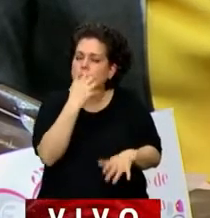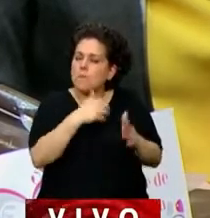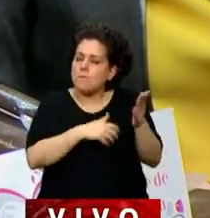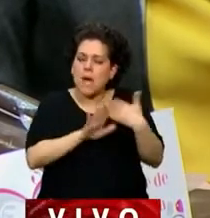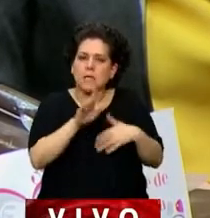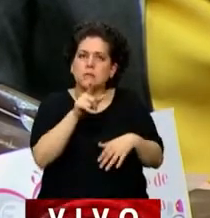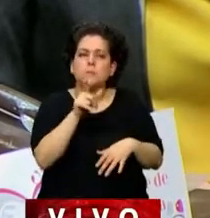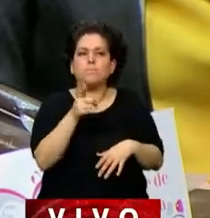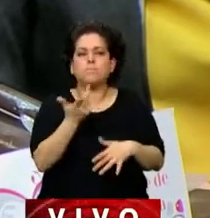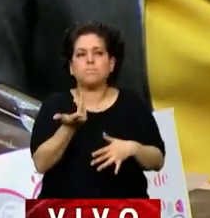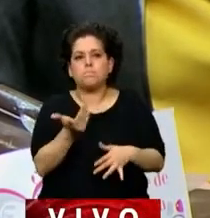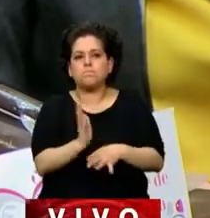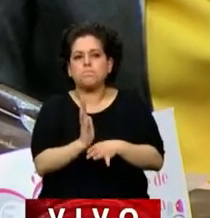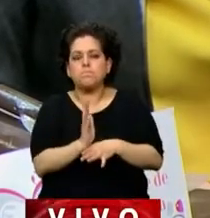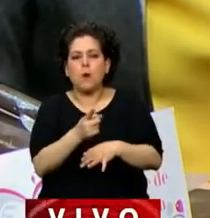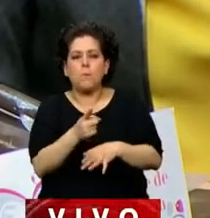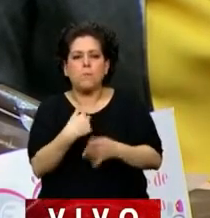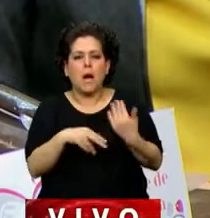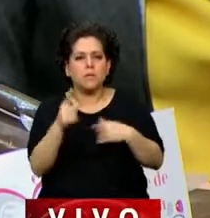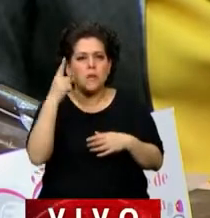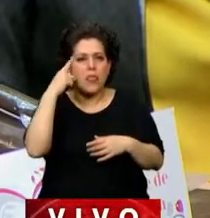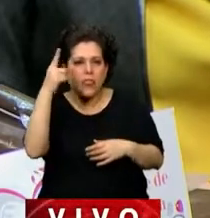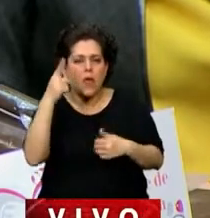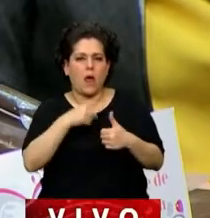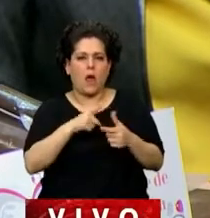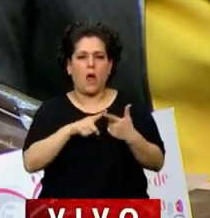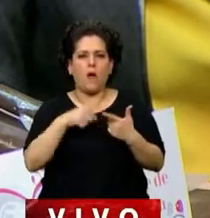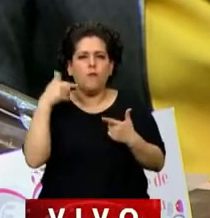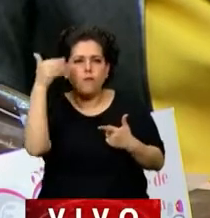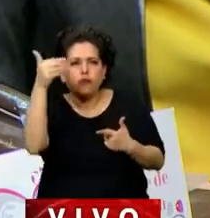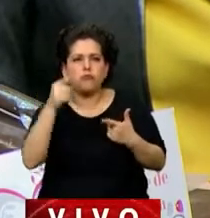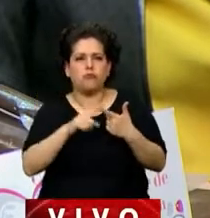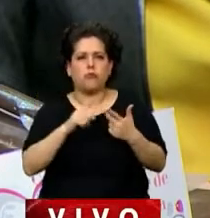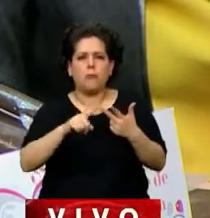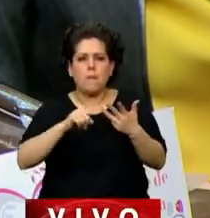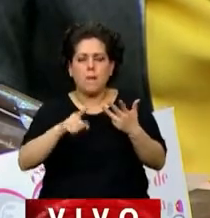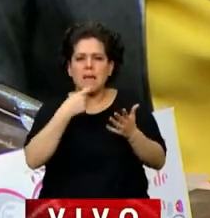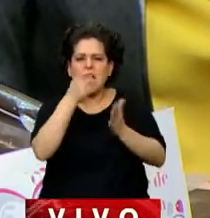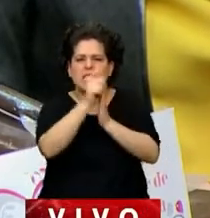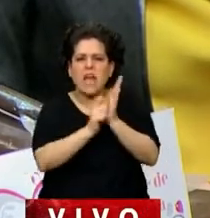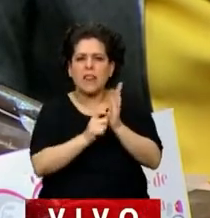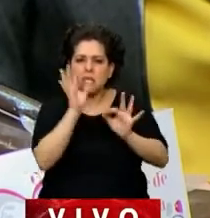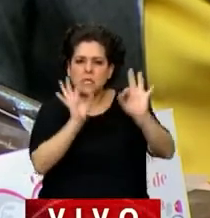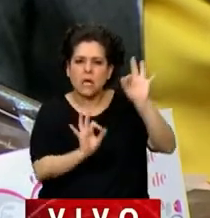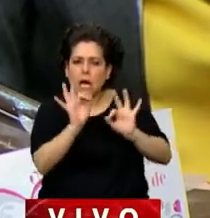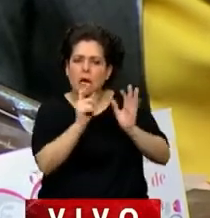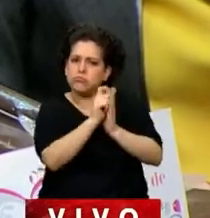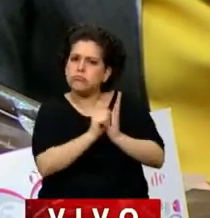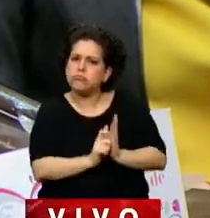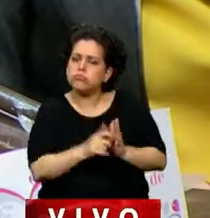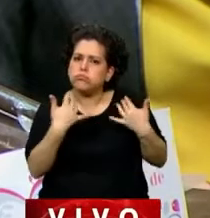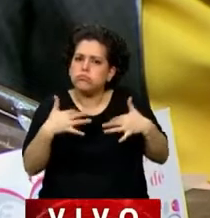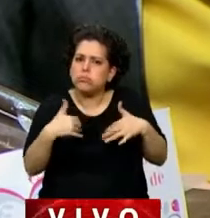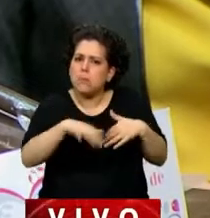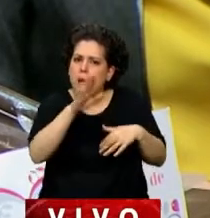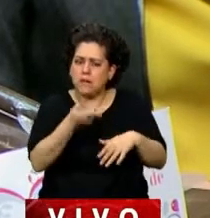de visión de todos los grandes estadistas de nuestra historia. La Argentina